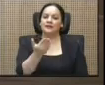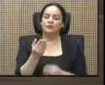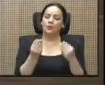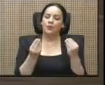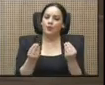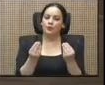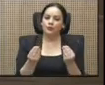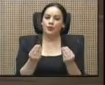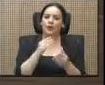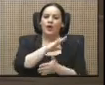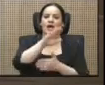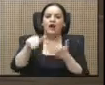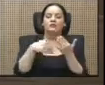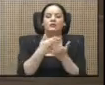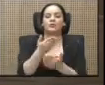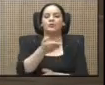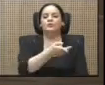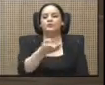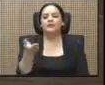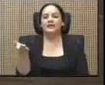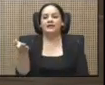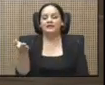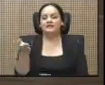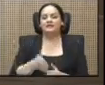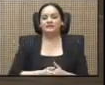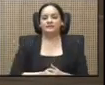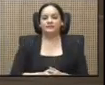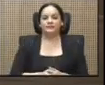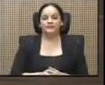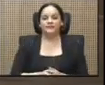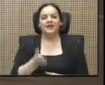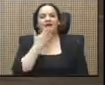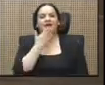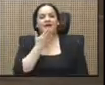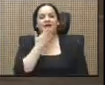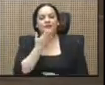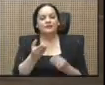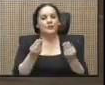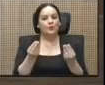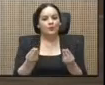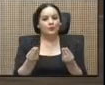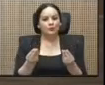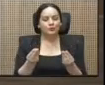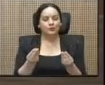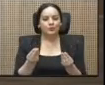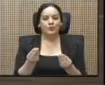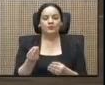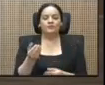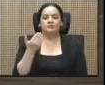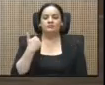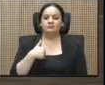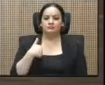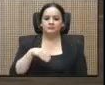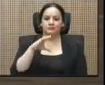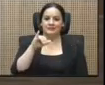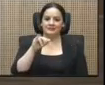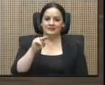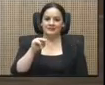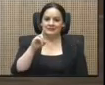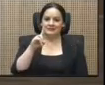a todos ustedes, les agradezco mucho a los señores de CINDE